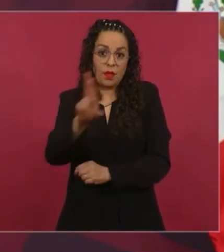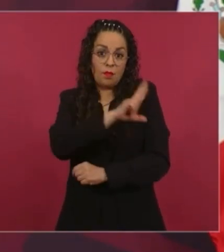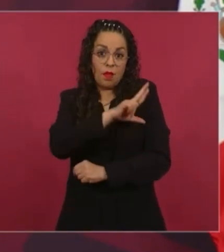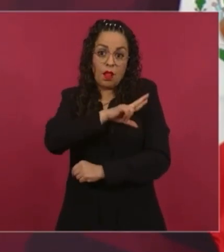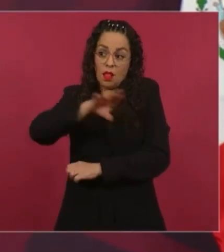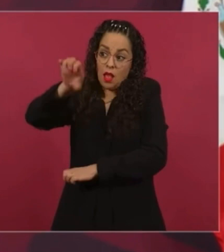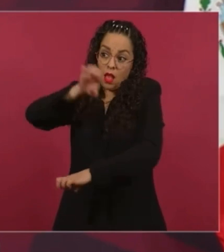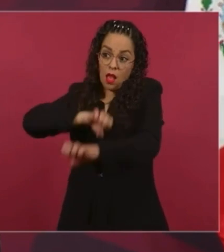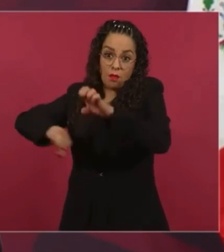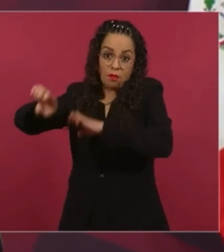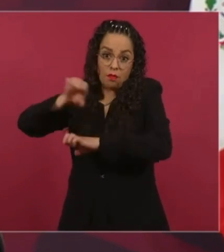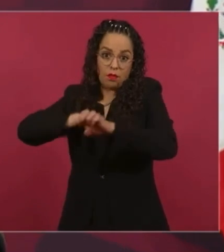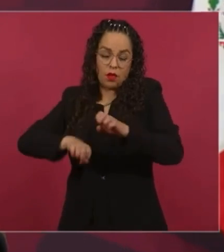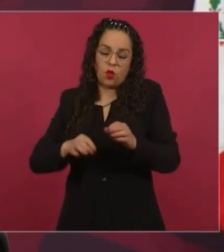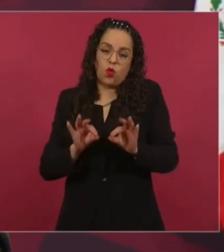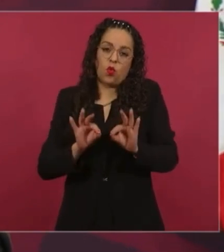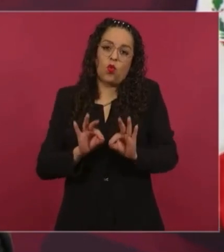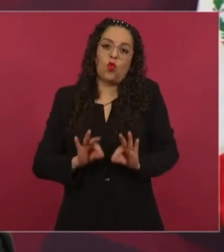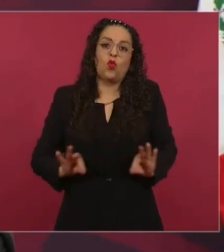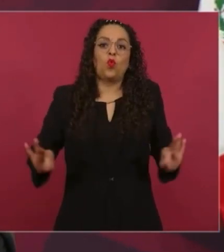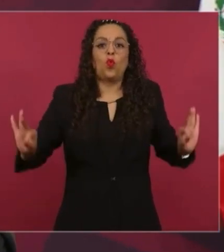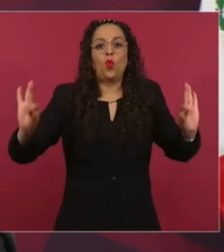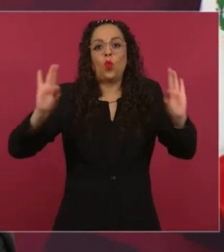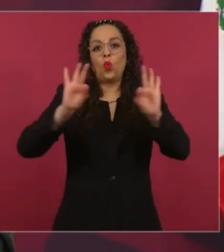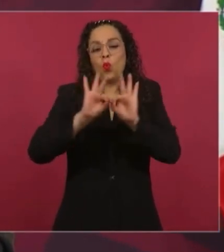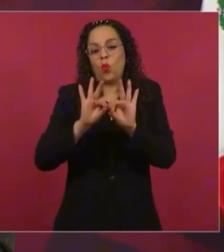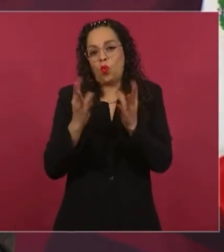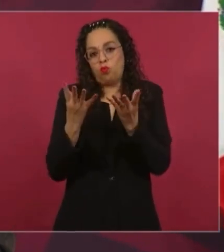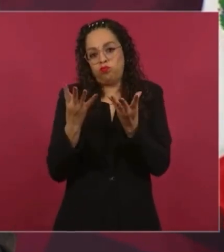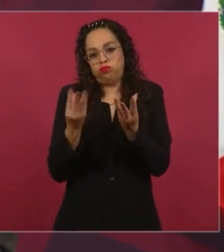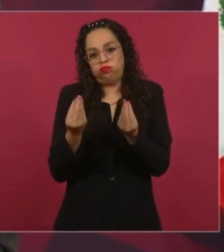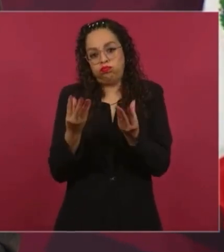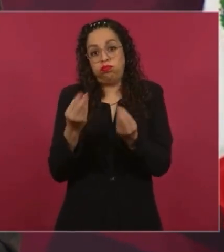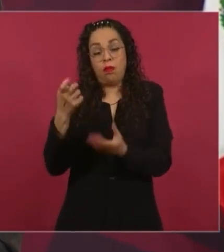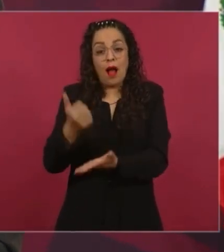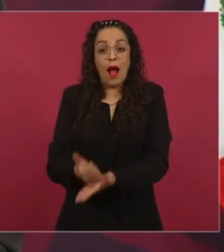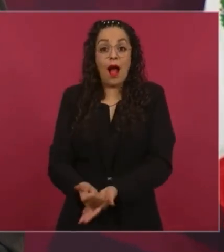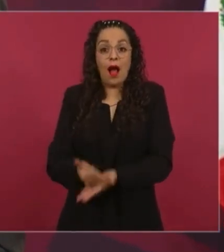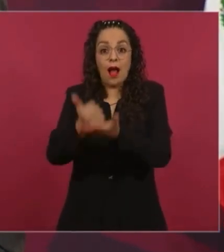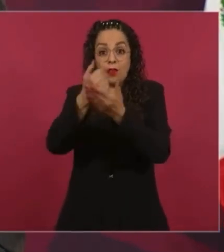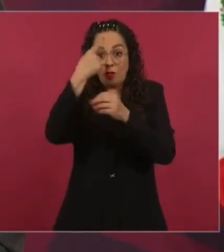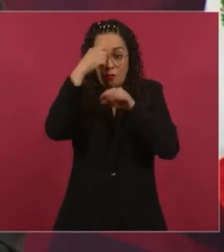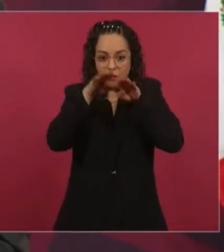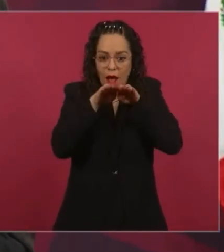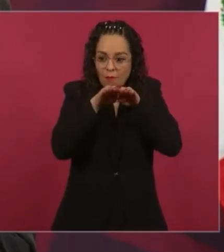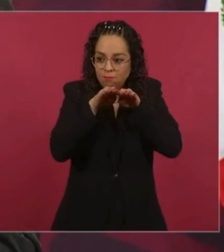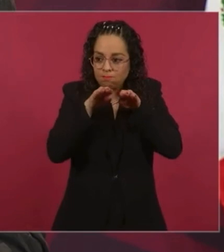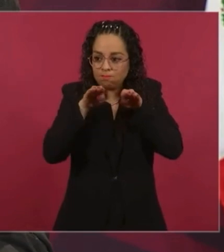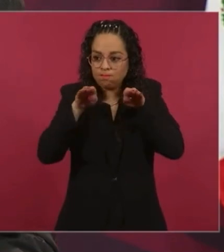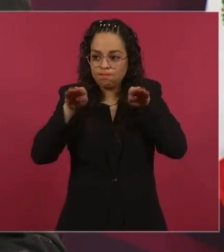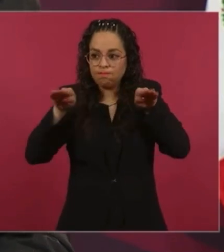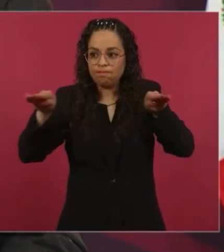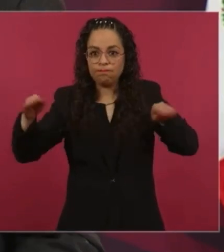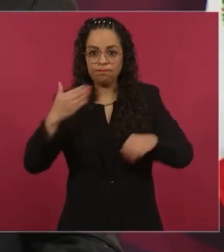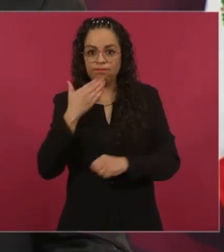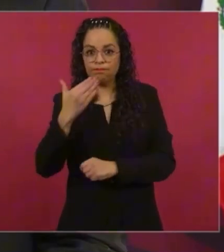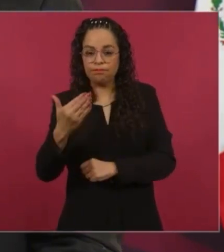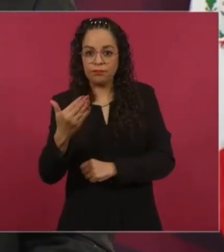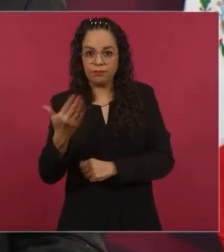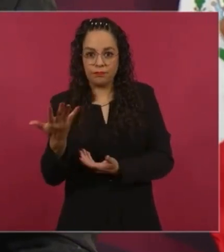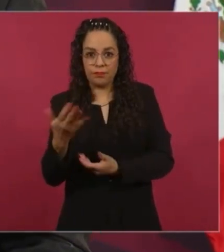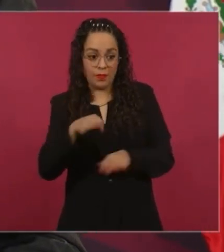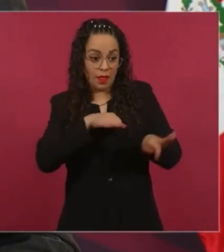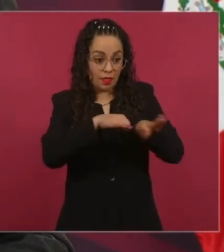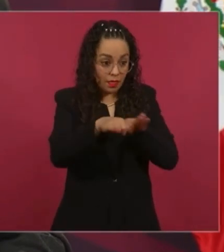el desarrollo de las empresas, es el equilibrio entre el capital y el trabajo,